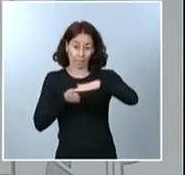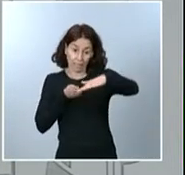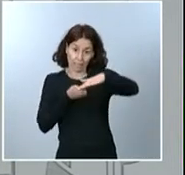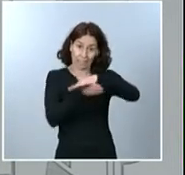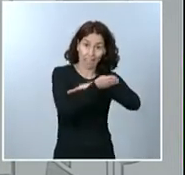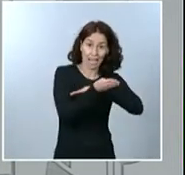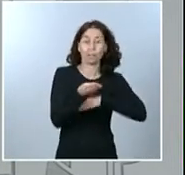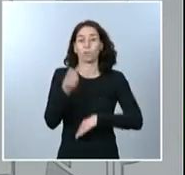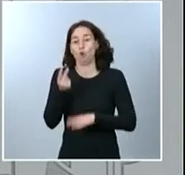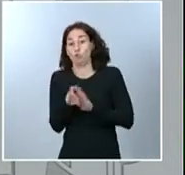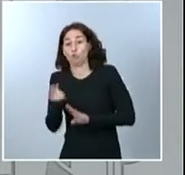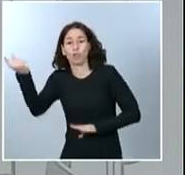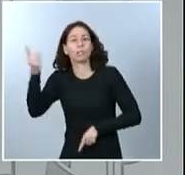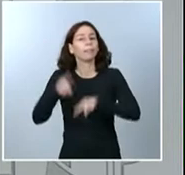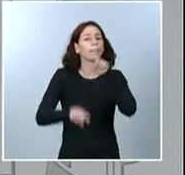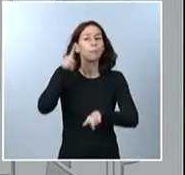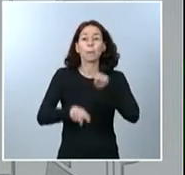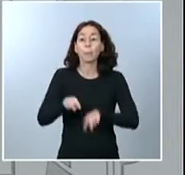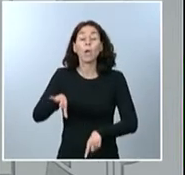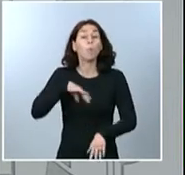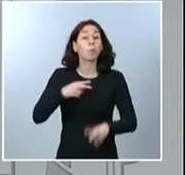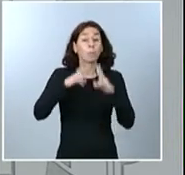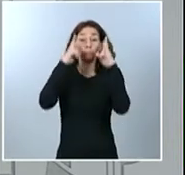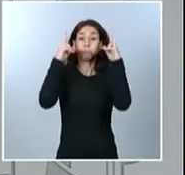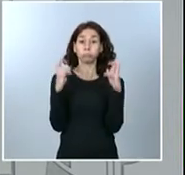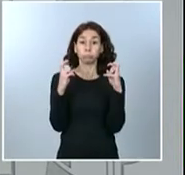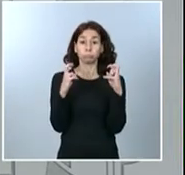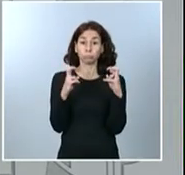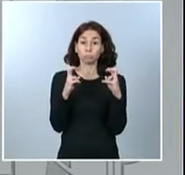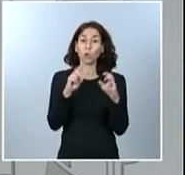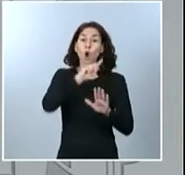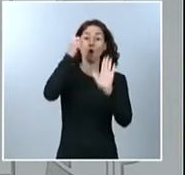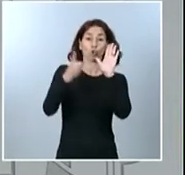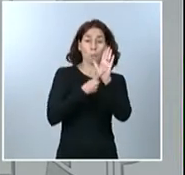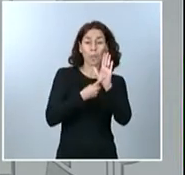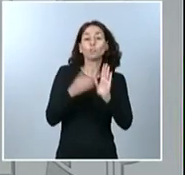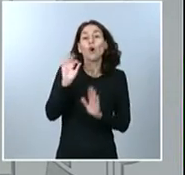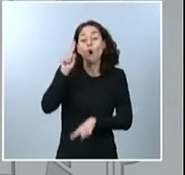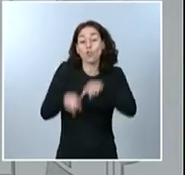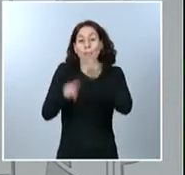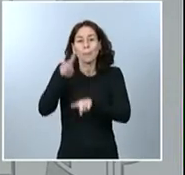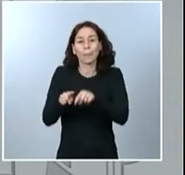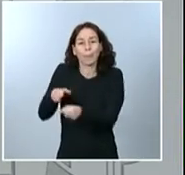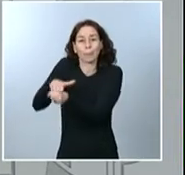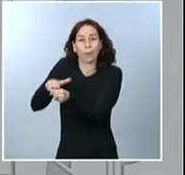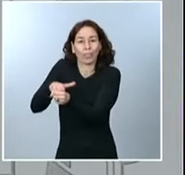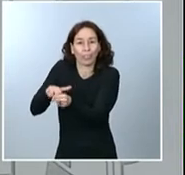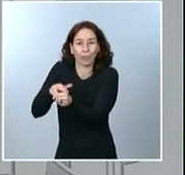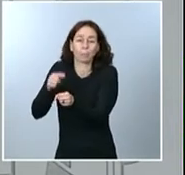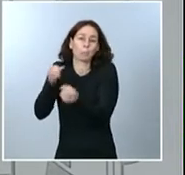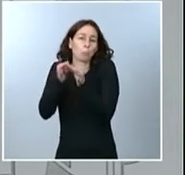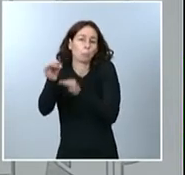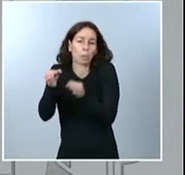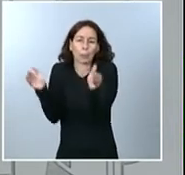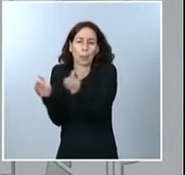el territorio completo de su comunidad o decidir el confinamiento de un ámbito territorial inferior. Esta restricción de la entrada y la